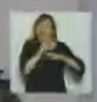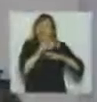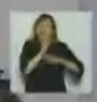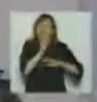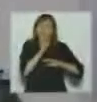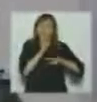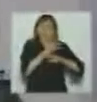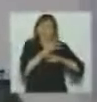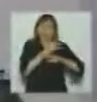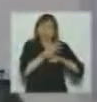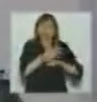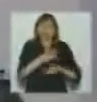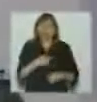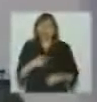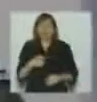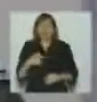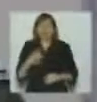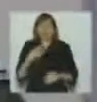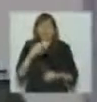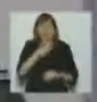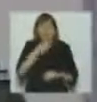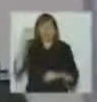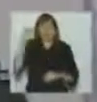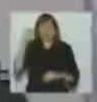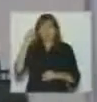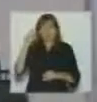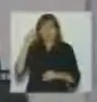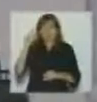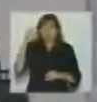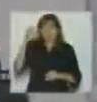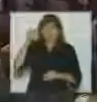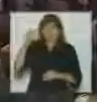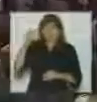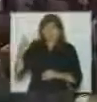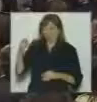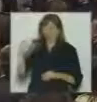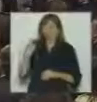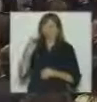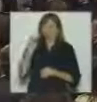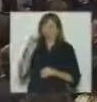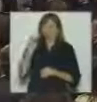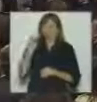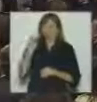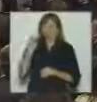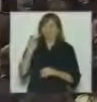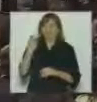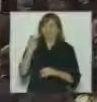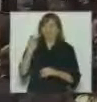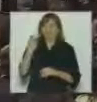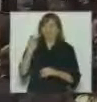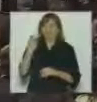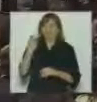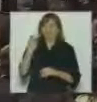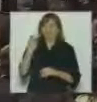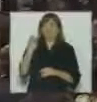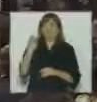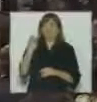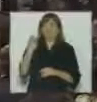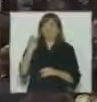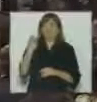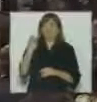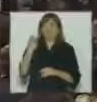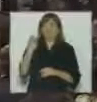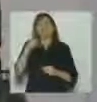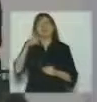una estuvo él sobre el escenario en el 2009 ¿no Daniel? y las otras tres yo una como candidata a senadora otra